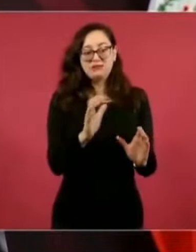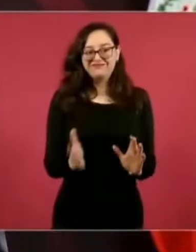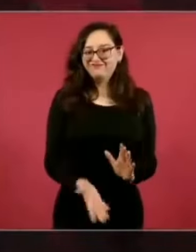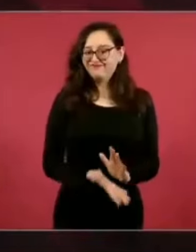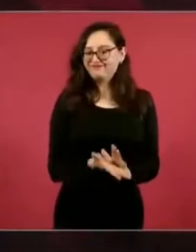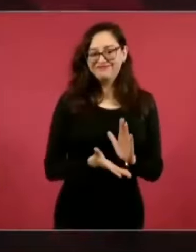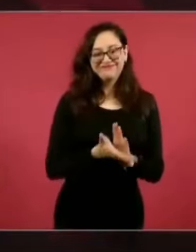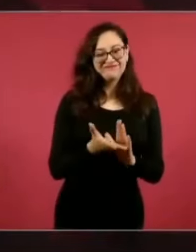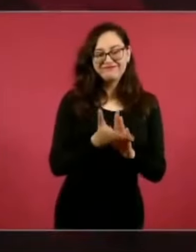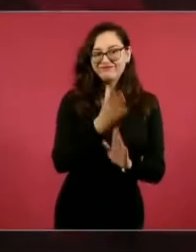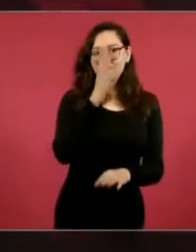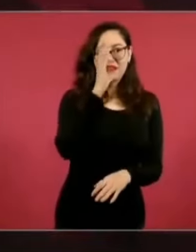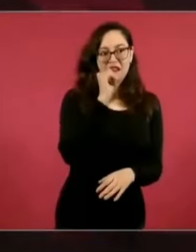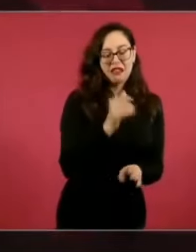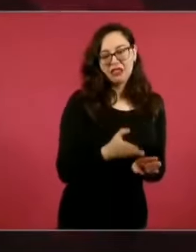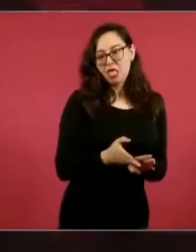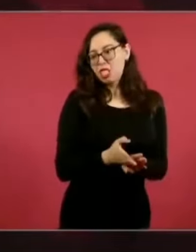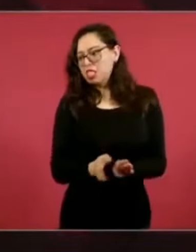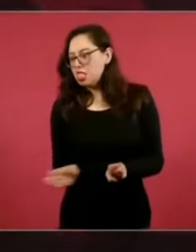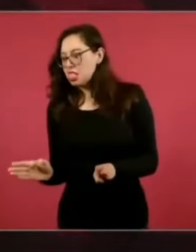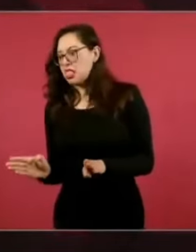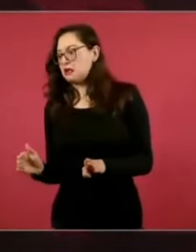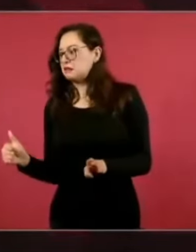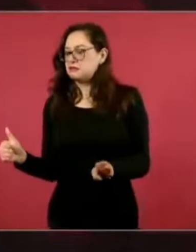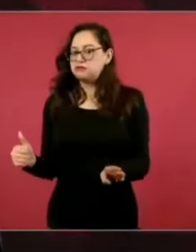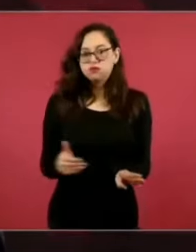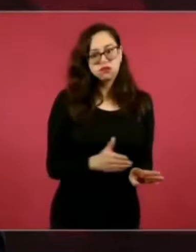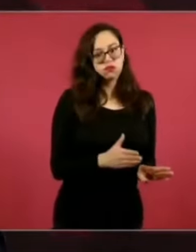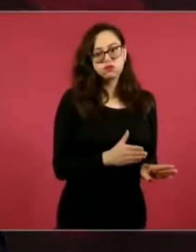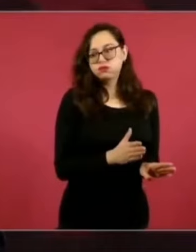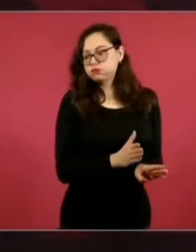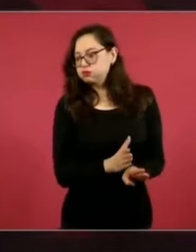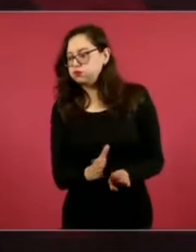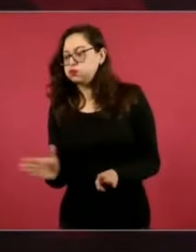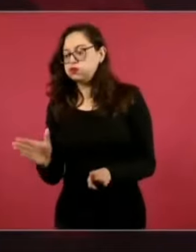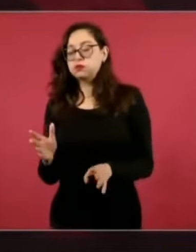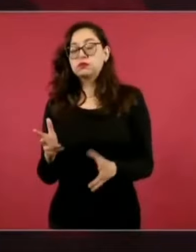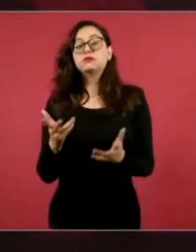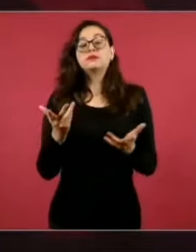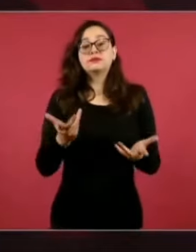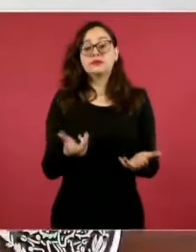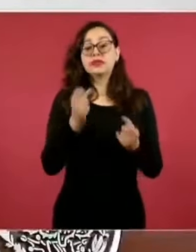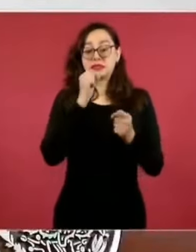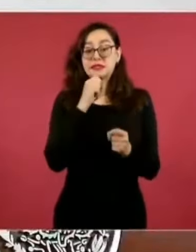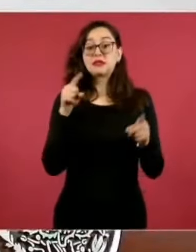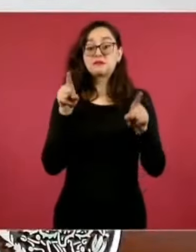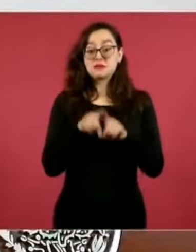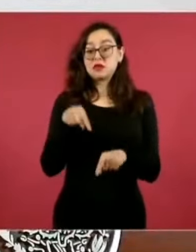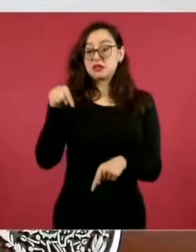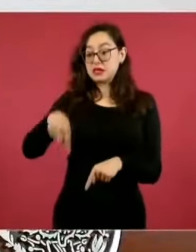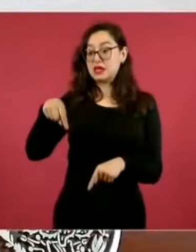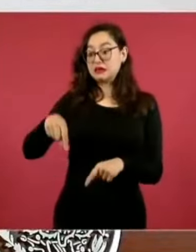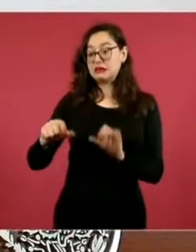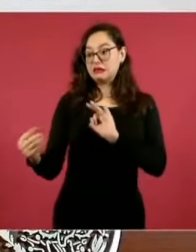turística más importante,